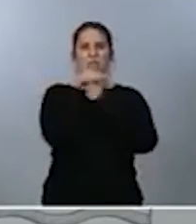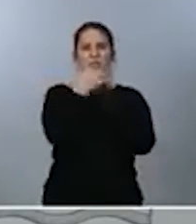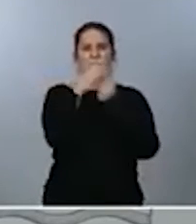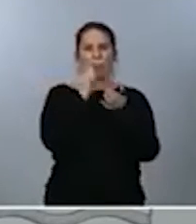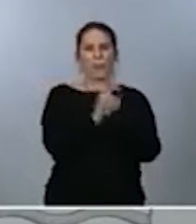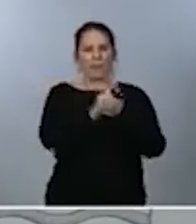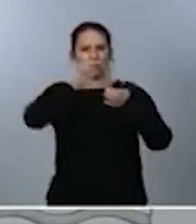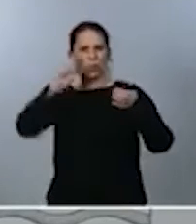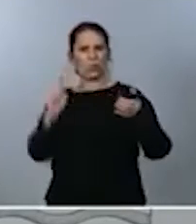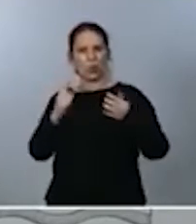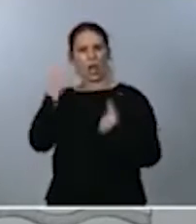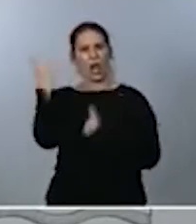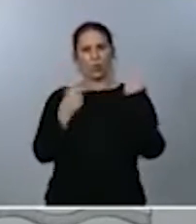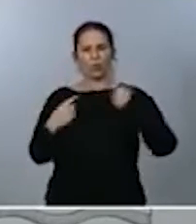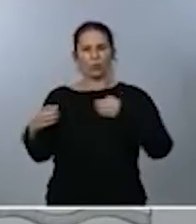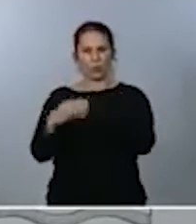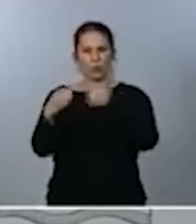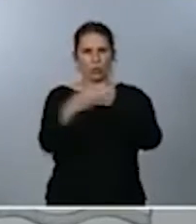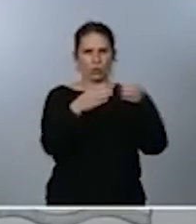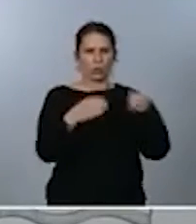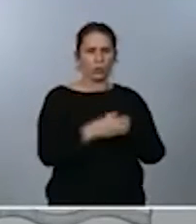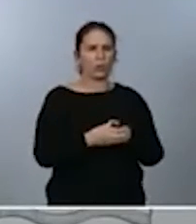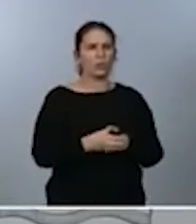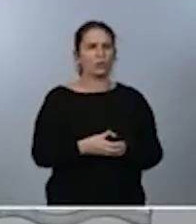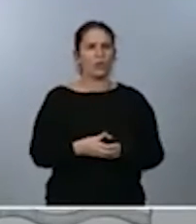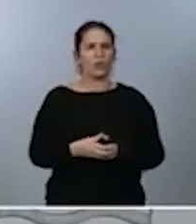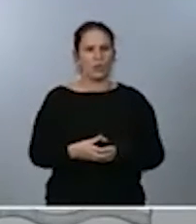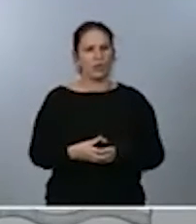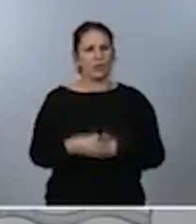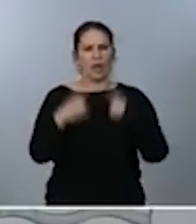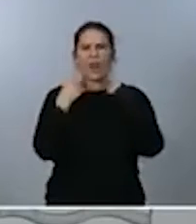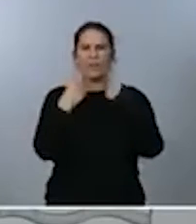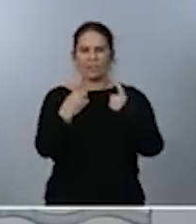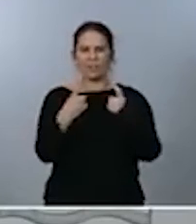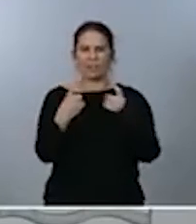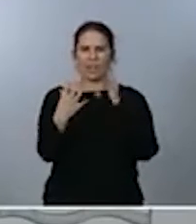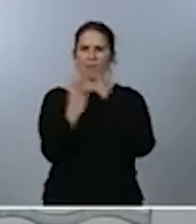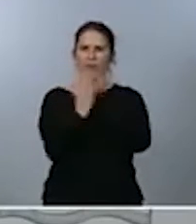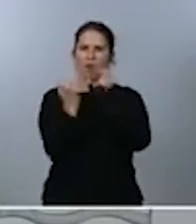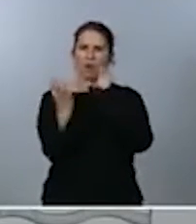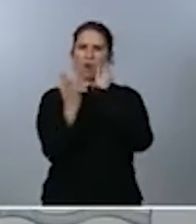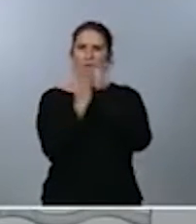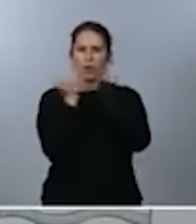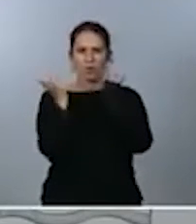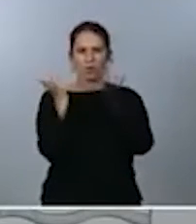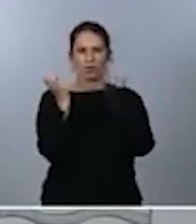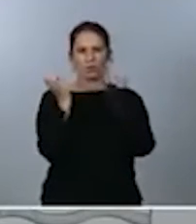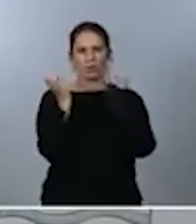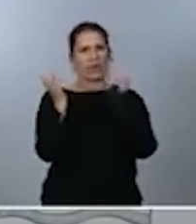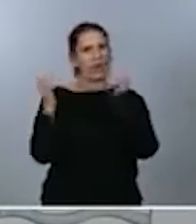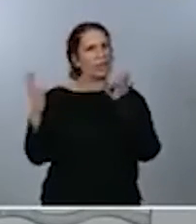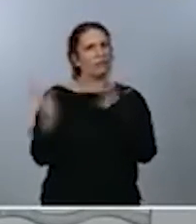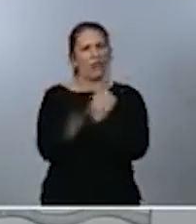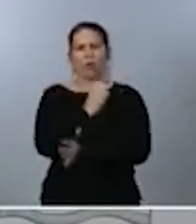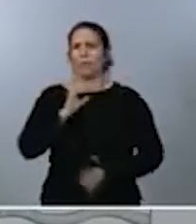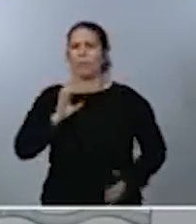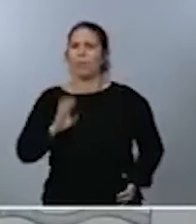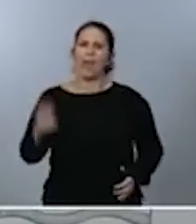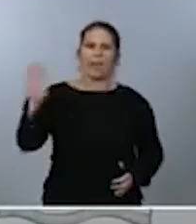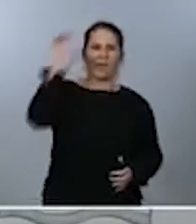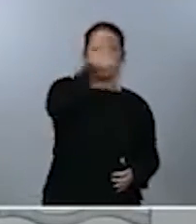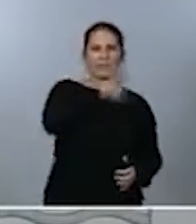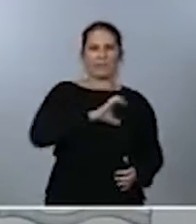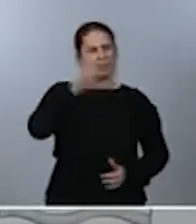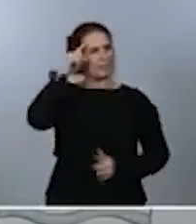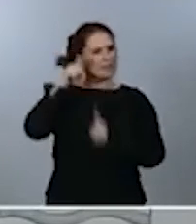algunos colectivos y que requieren de acciones coordinadas multilaterales de todos los países para que efectivamente esta